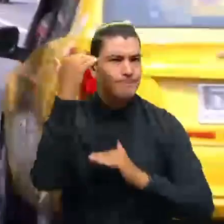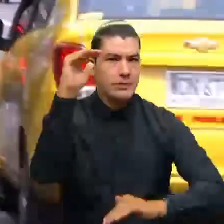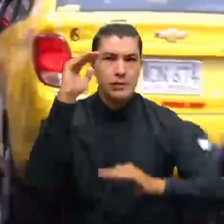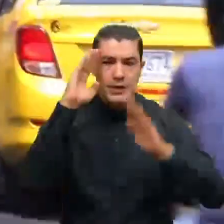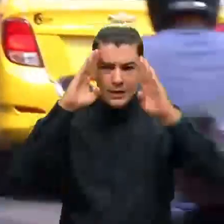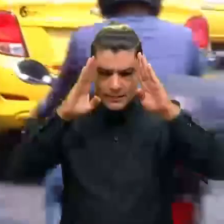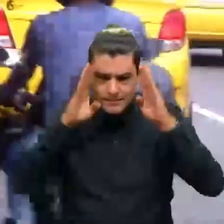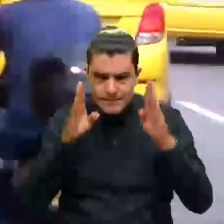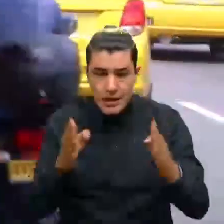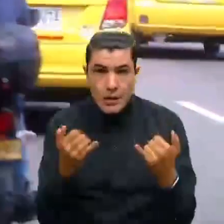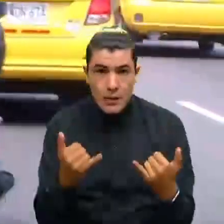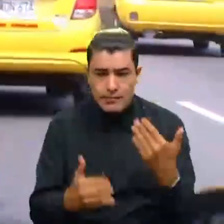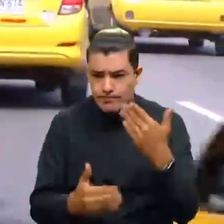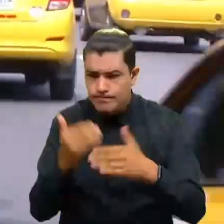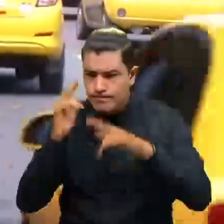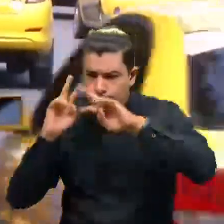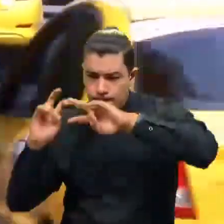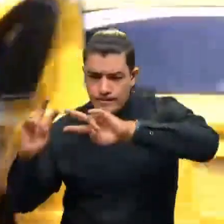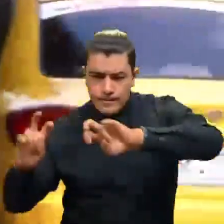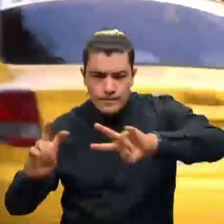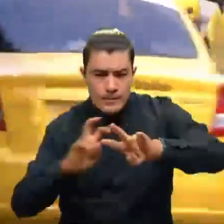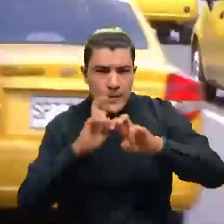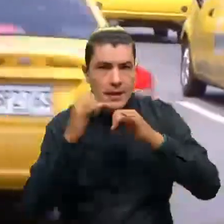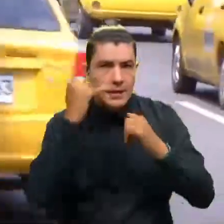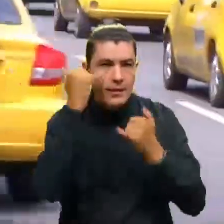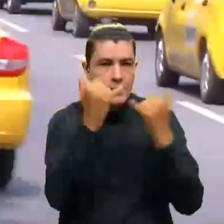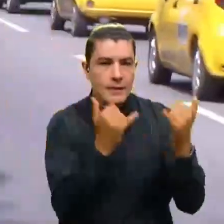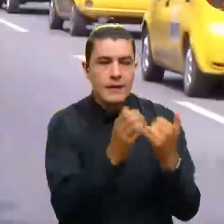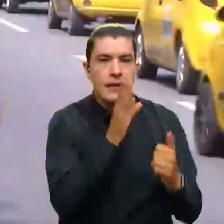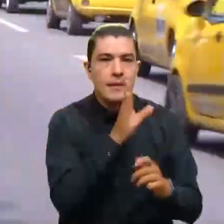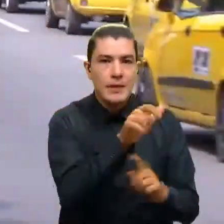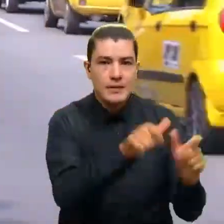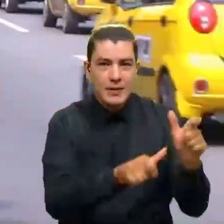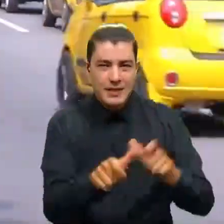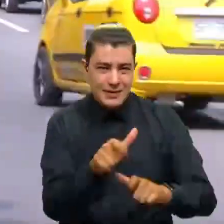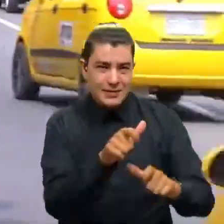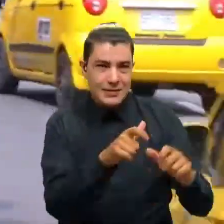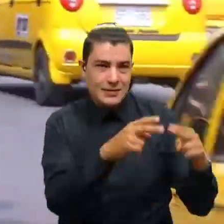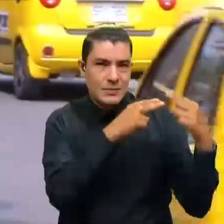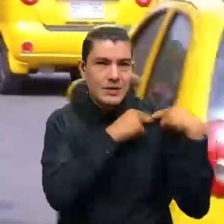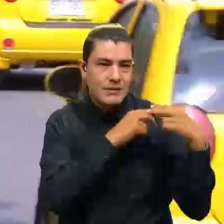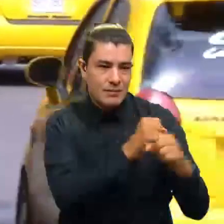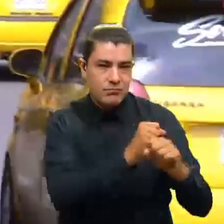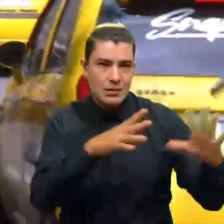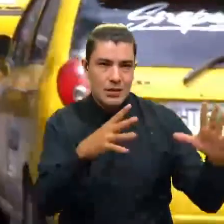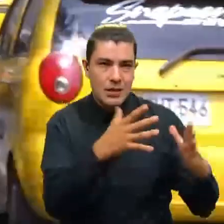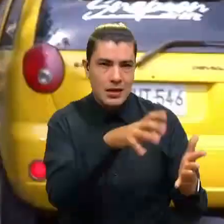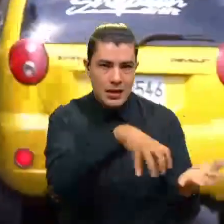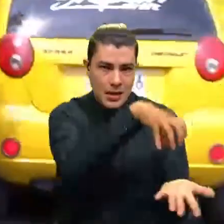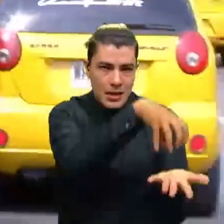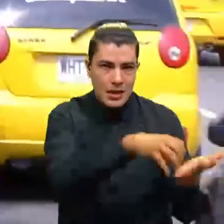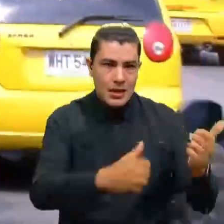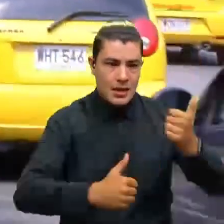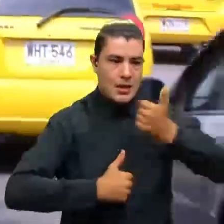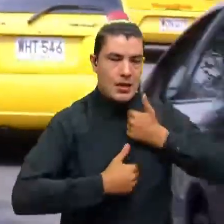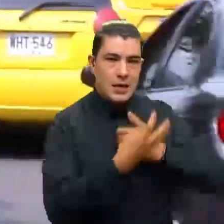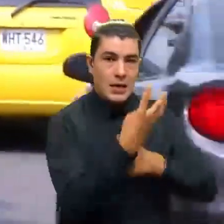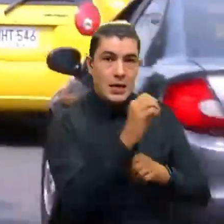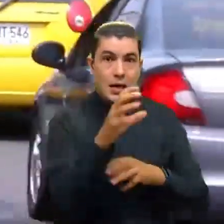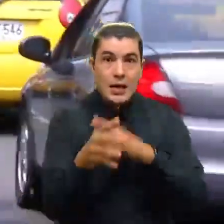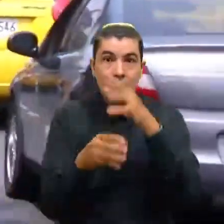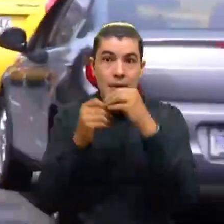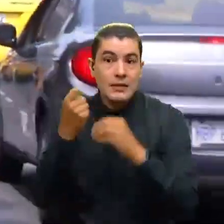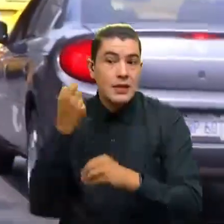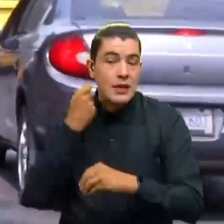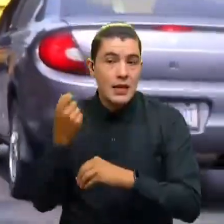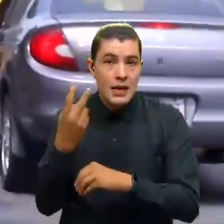empiezan a realizar operativos para dar con los responsables del atentado en la Brigada 30 y sobre todo con los hechos que en las últimas horas se